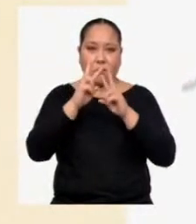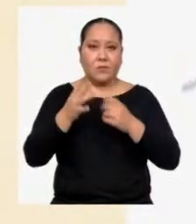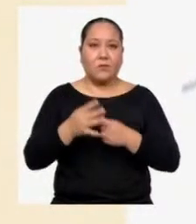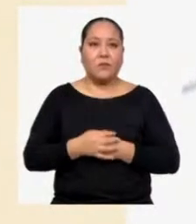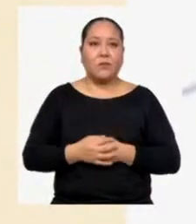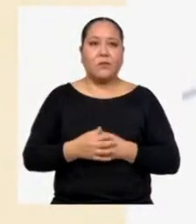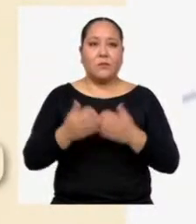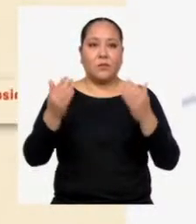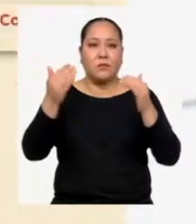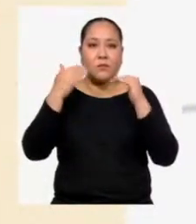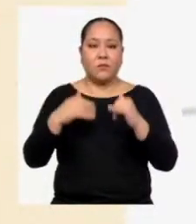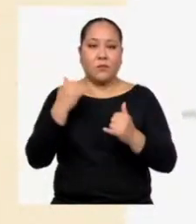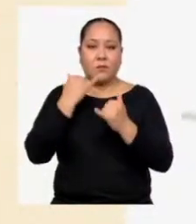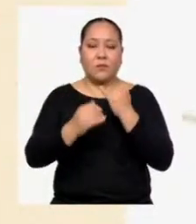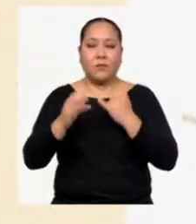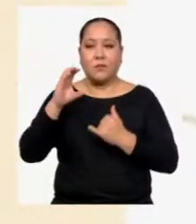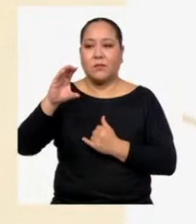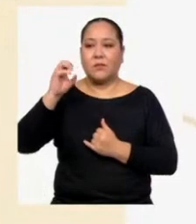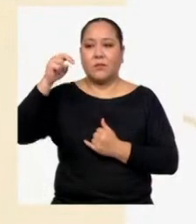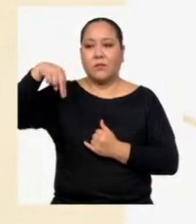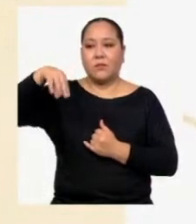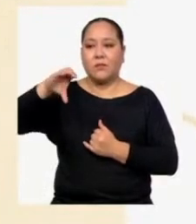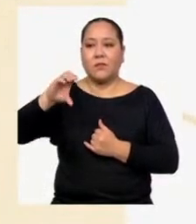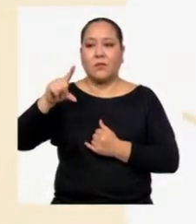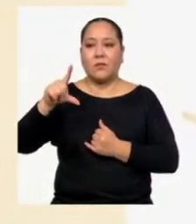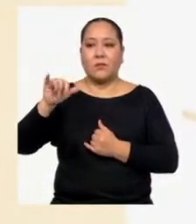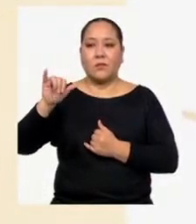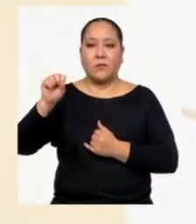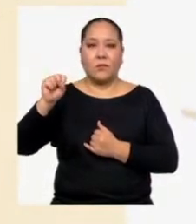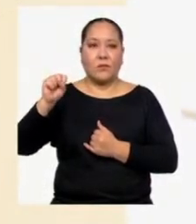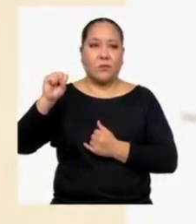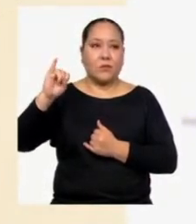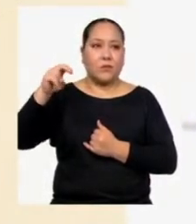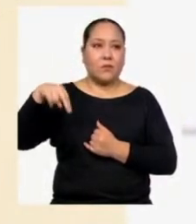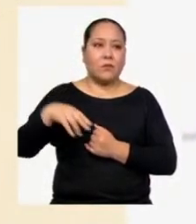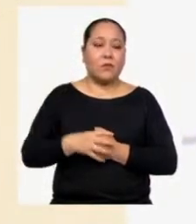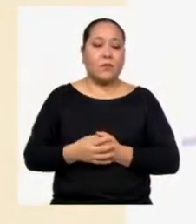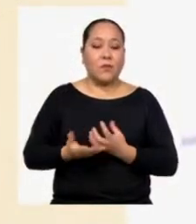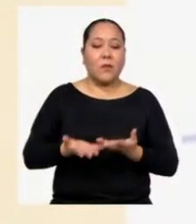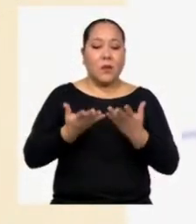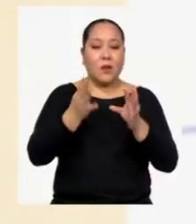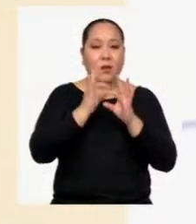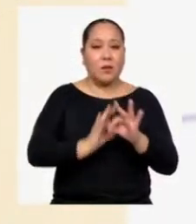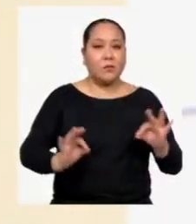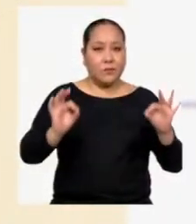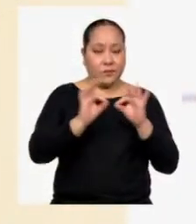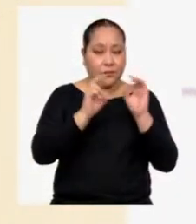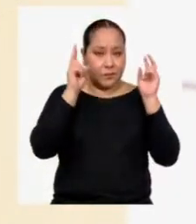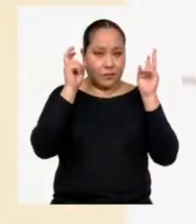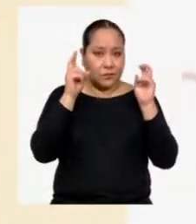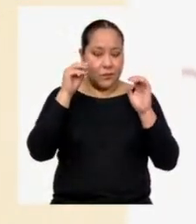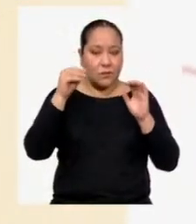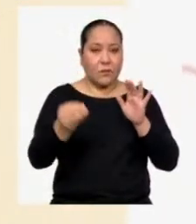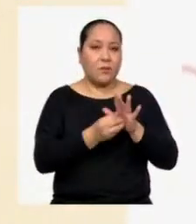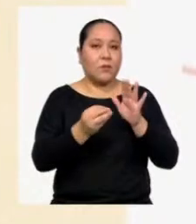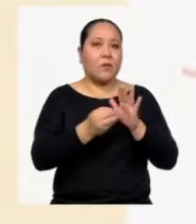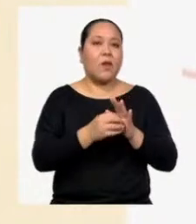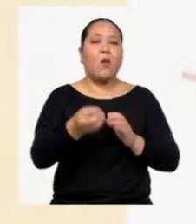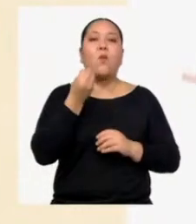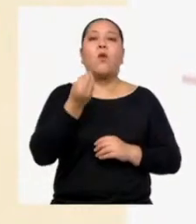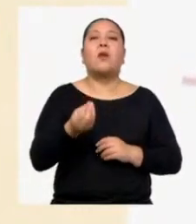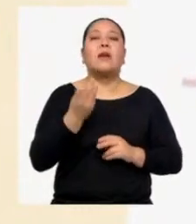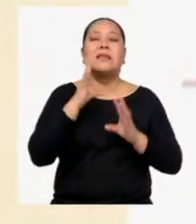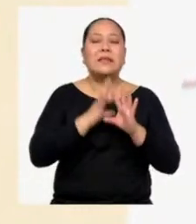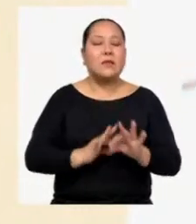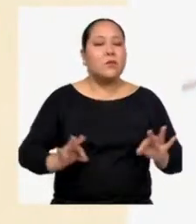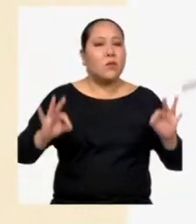Finalmente, en la conclusión puse Resaltar la importancia del tema Ahí refuerzo por qué es crucial la